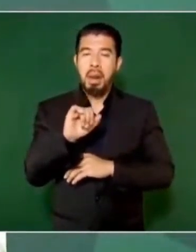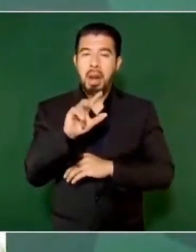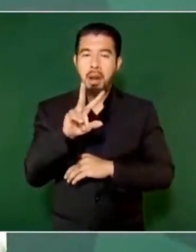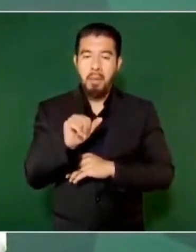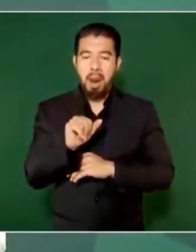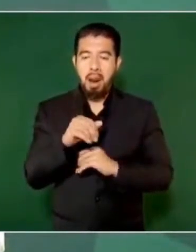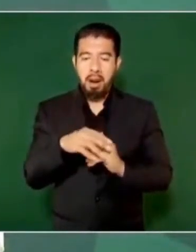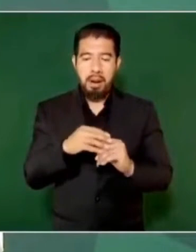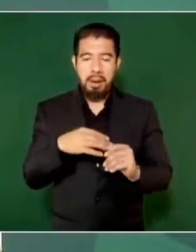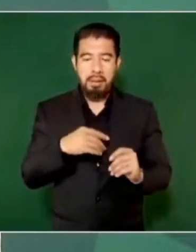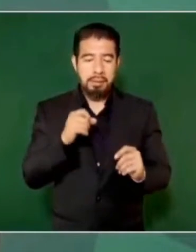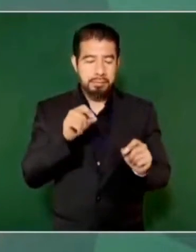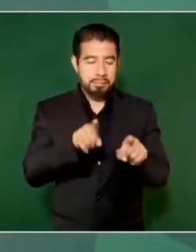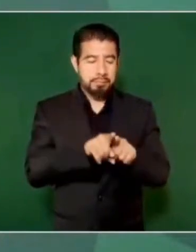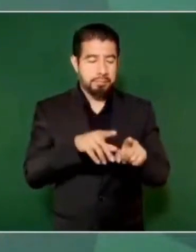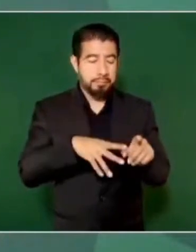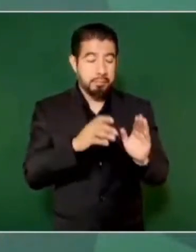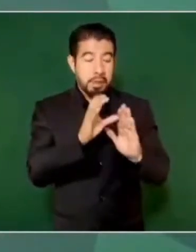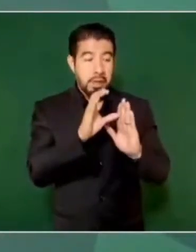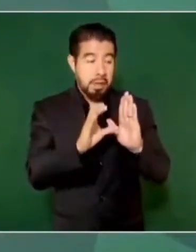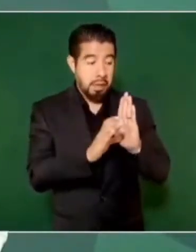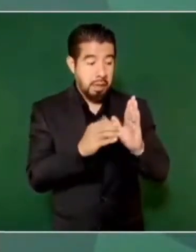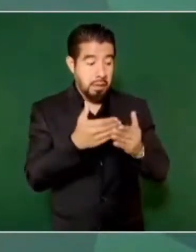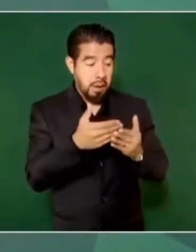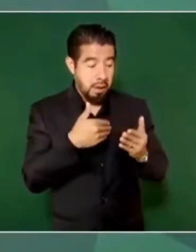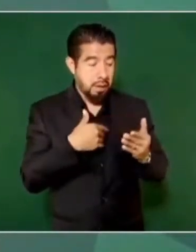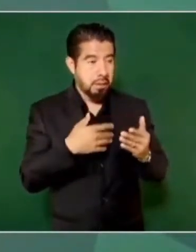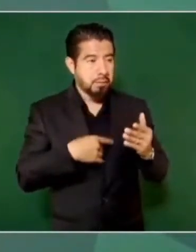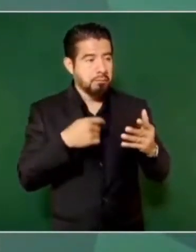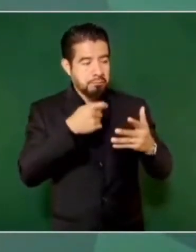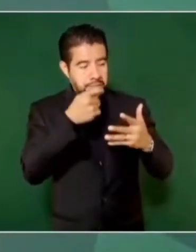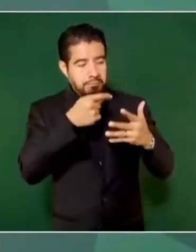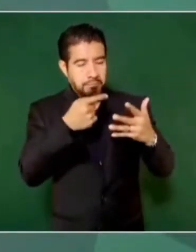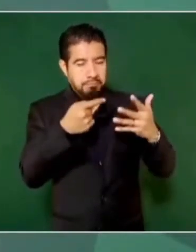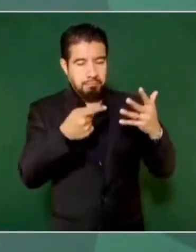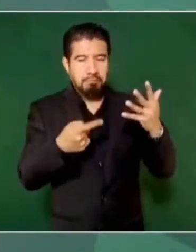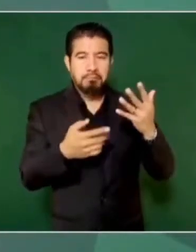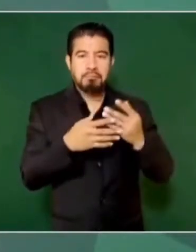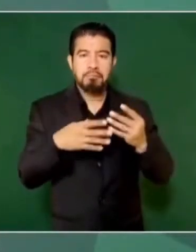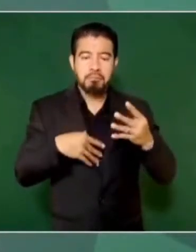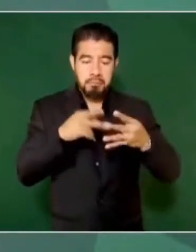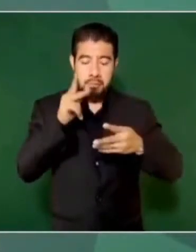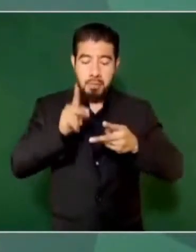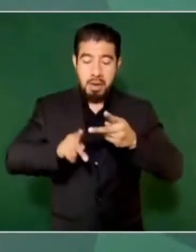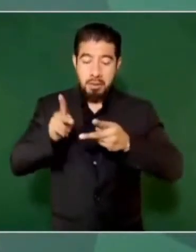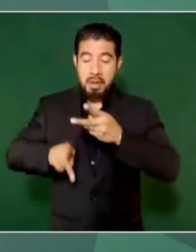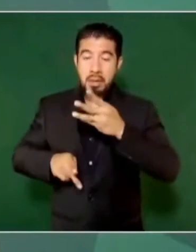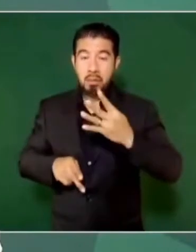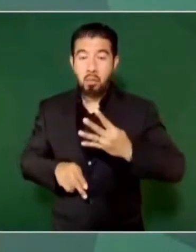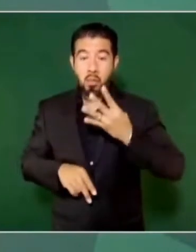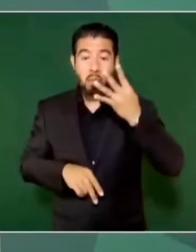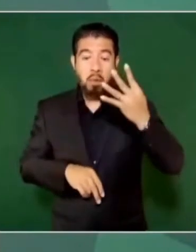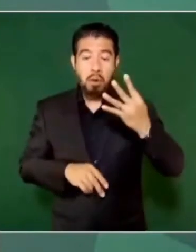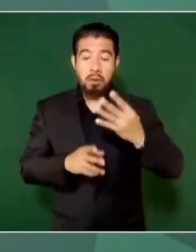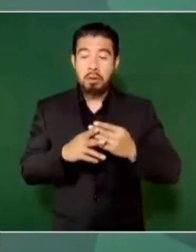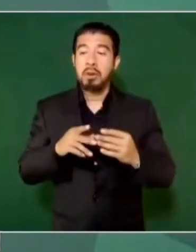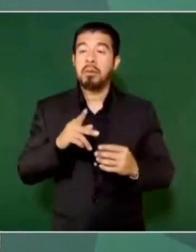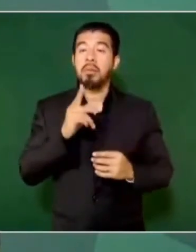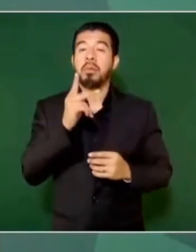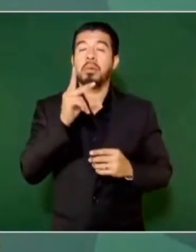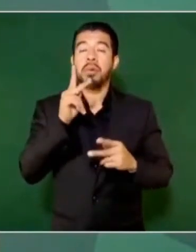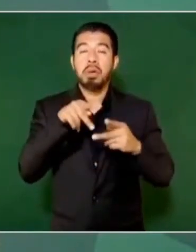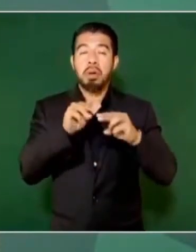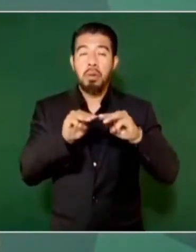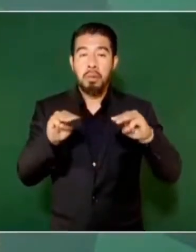cabo de acuerdo al calendario. El acueducto consta de cuatro etapas, de aproximadamente un kilómetro cada